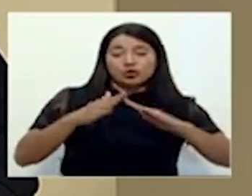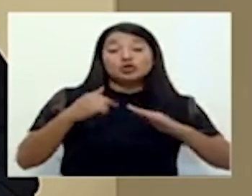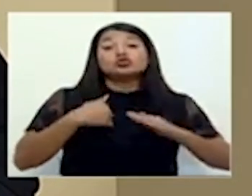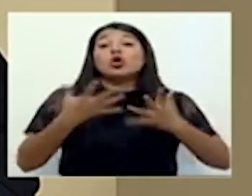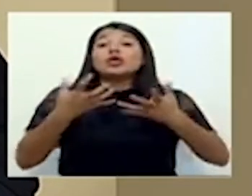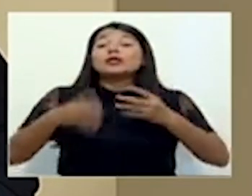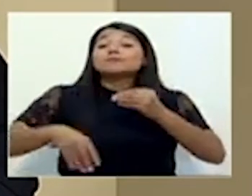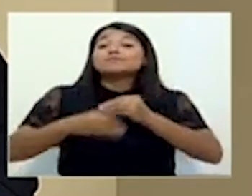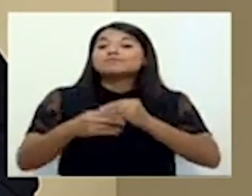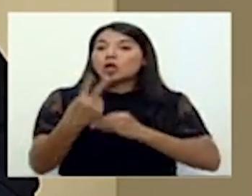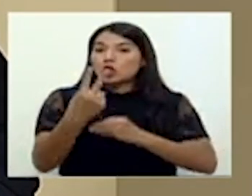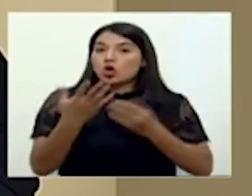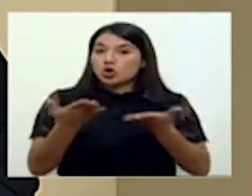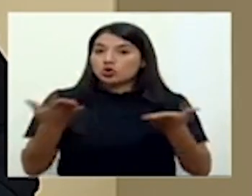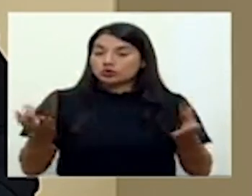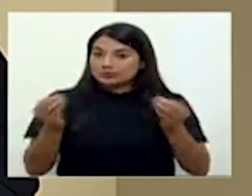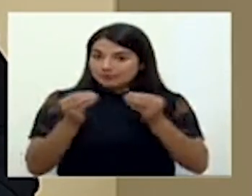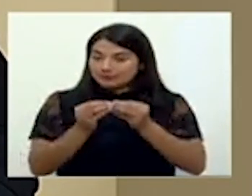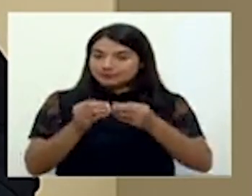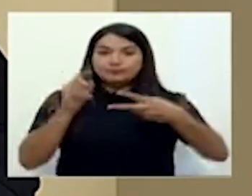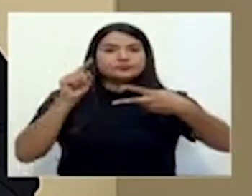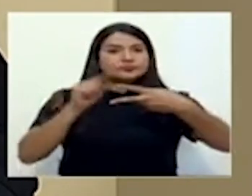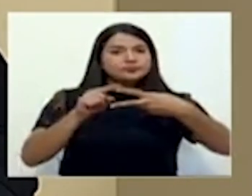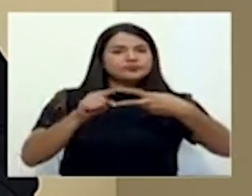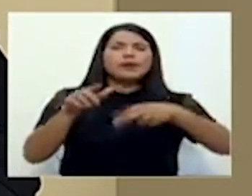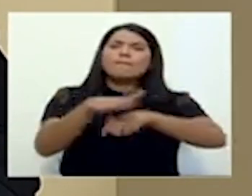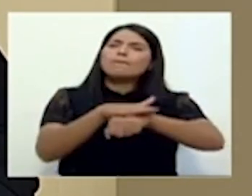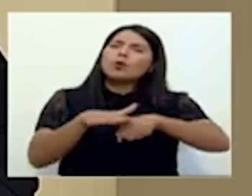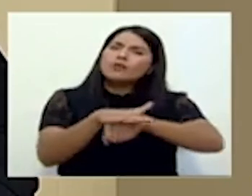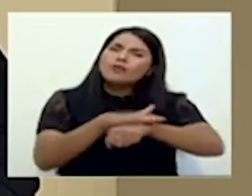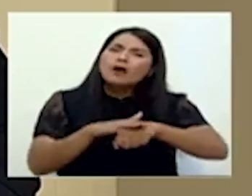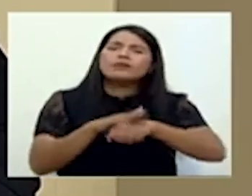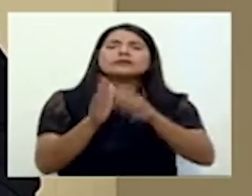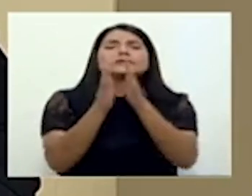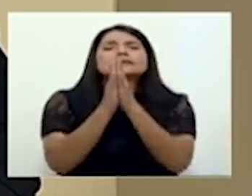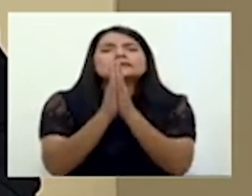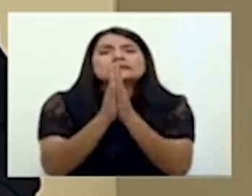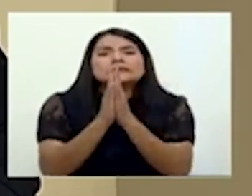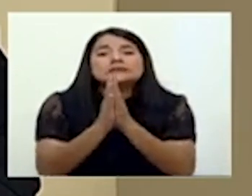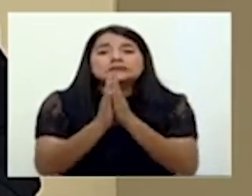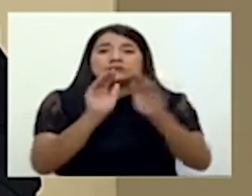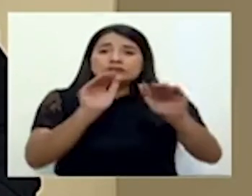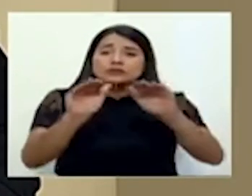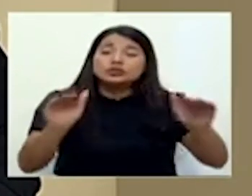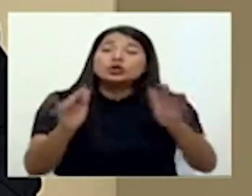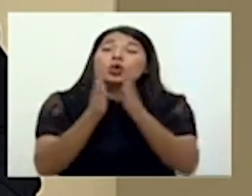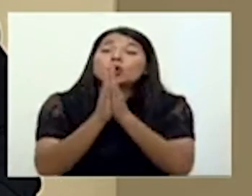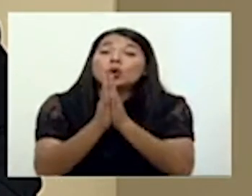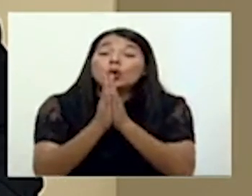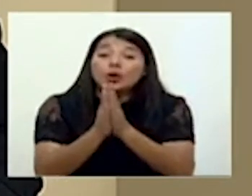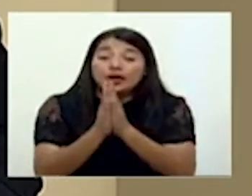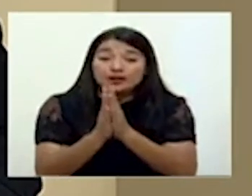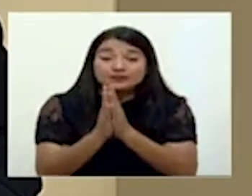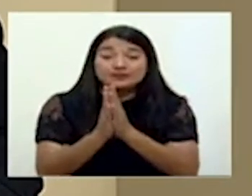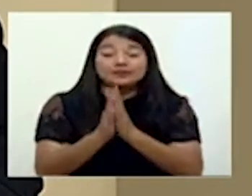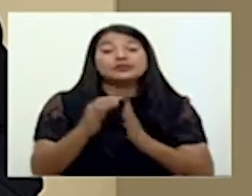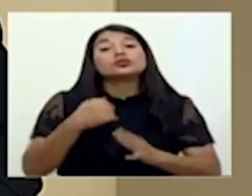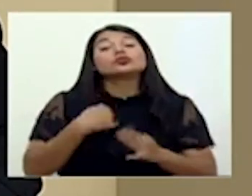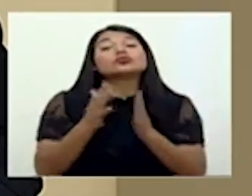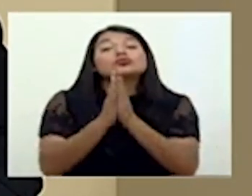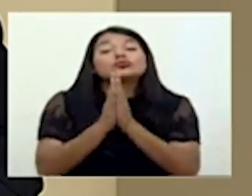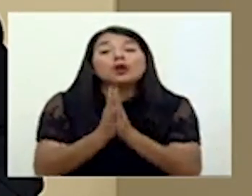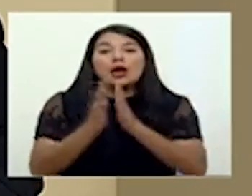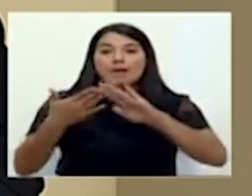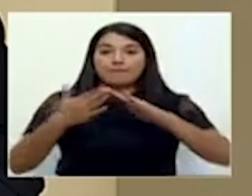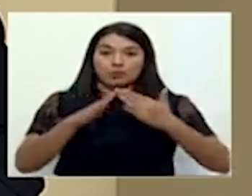dos cosas más. Una, por favor, instar, rogar, rogar, rogar y decirlo así, rogar